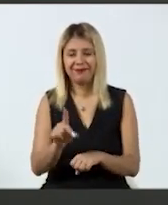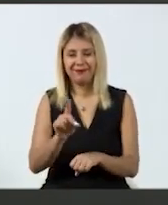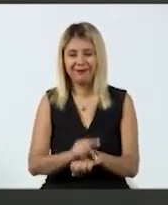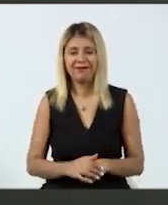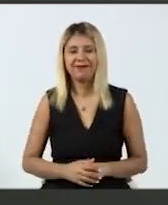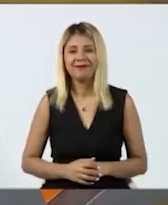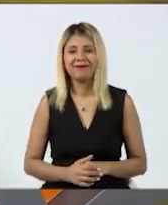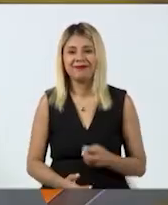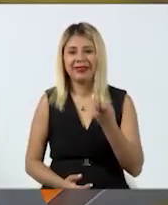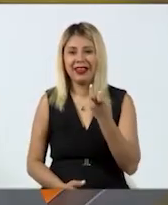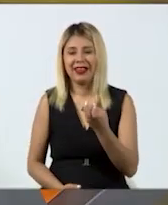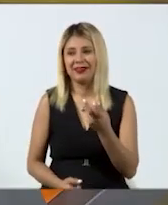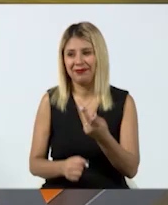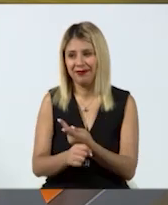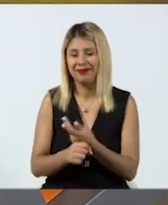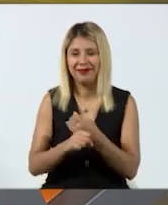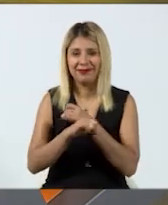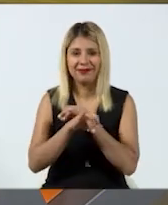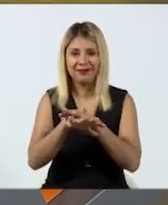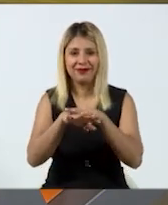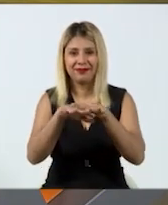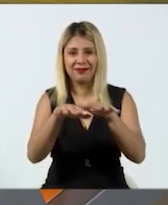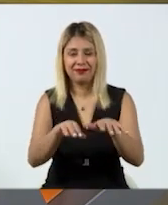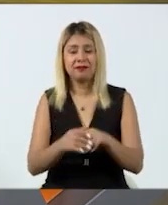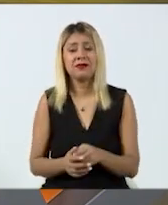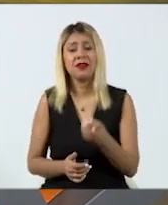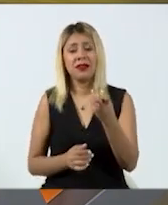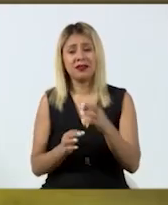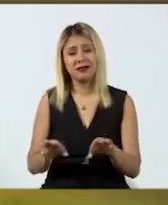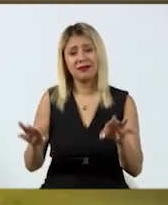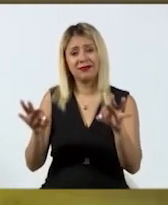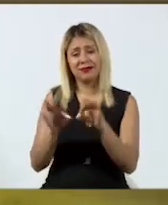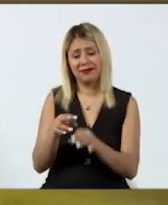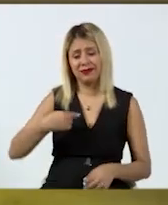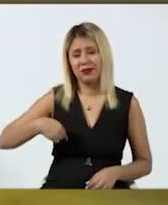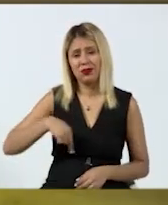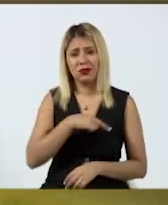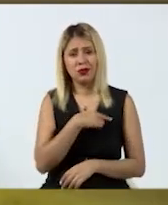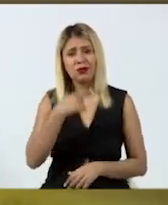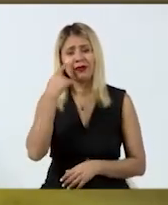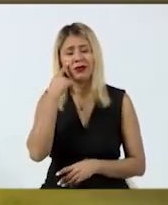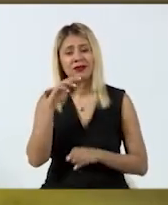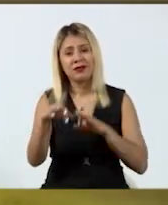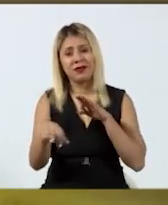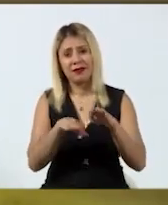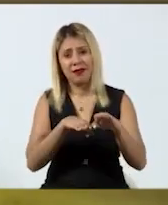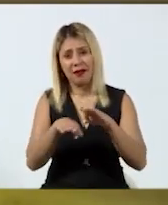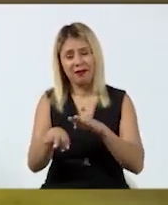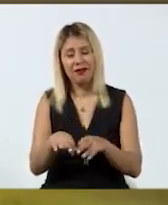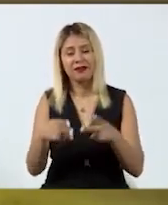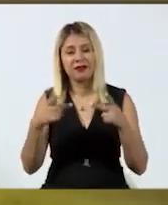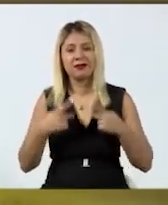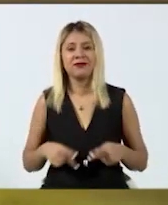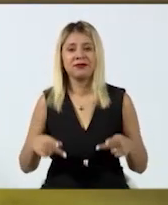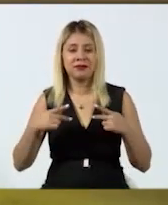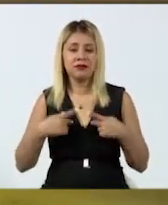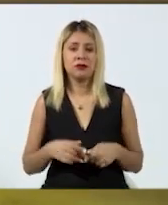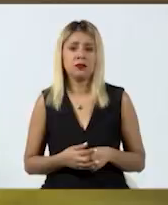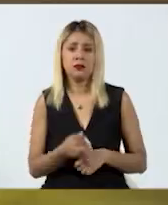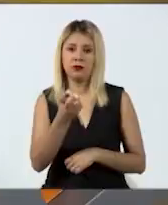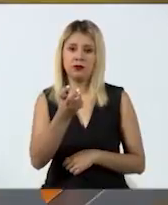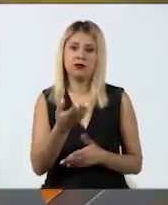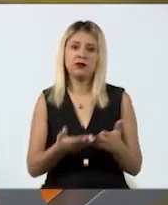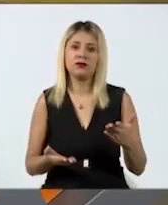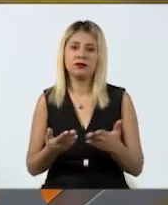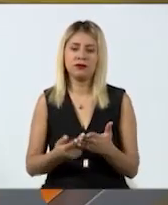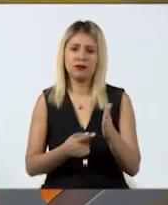Hay parte de esta información, es fundamental nosotros también hacer nuestro trabajo como ciudadanos, en ese sentido,